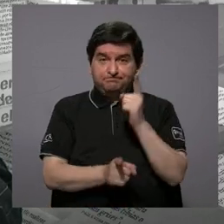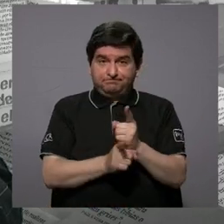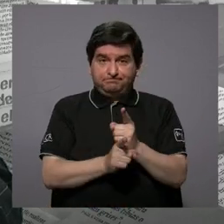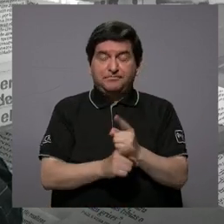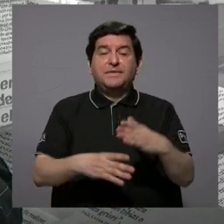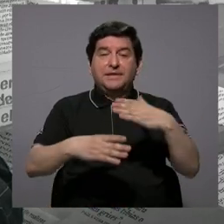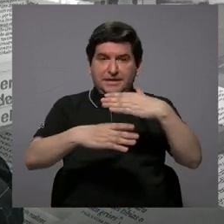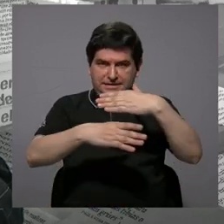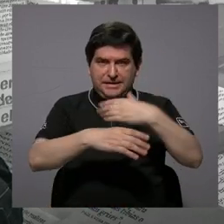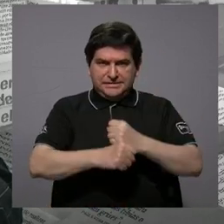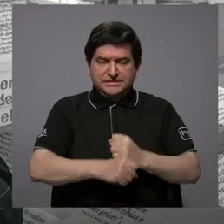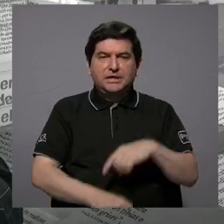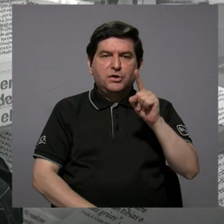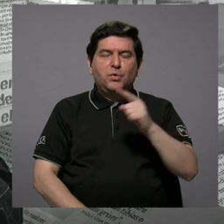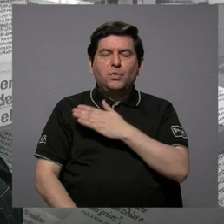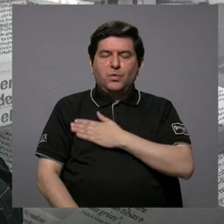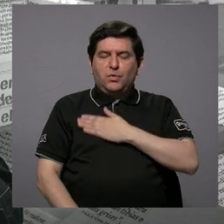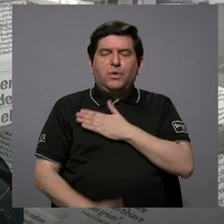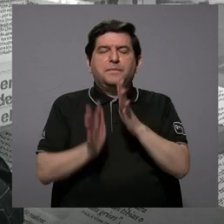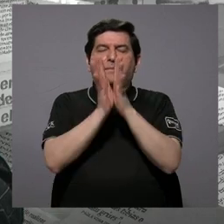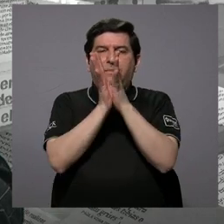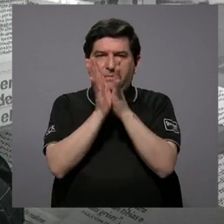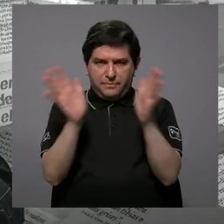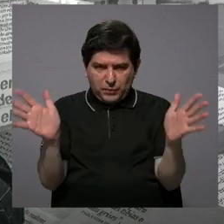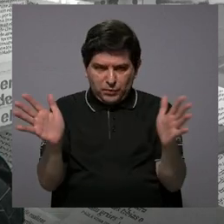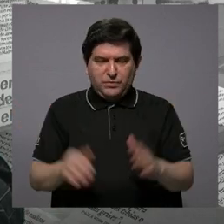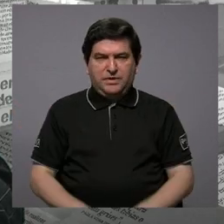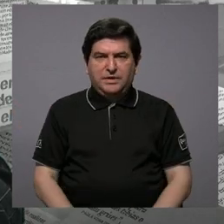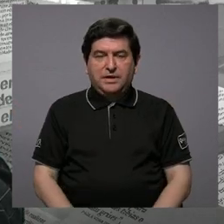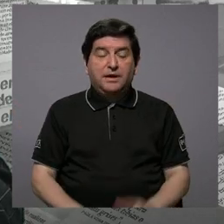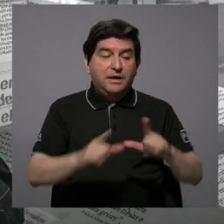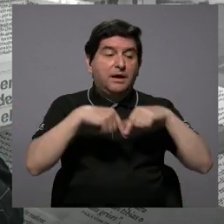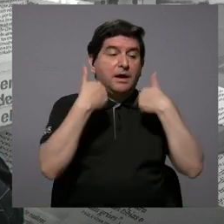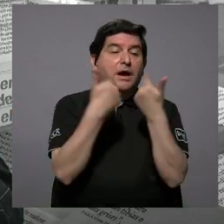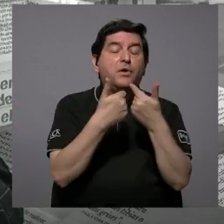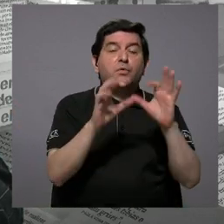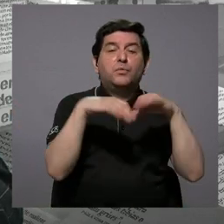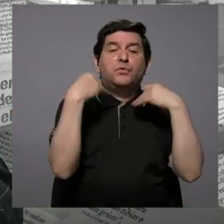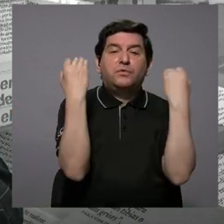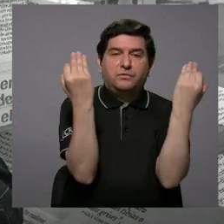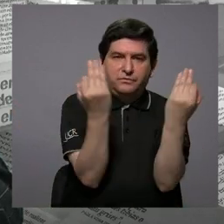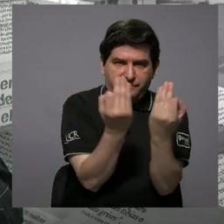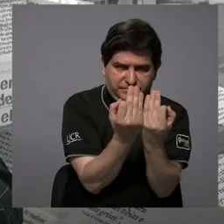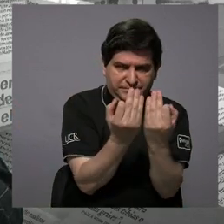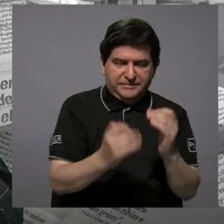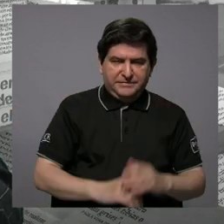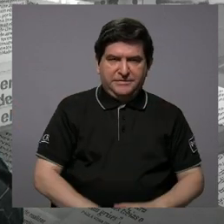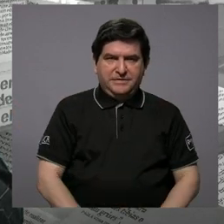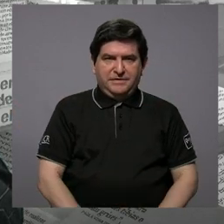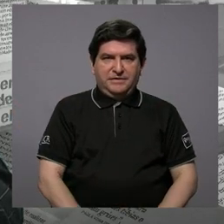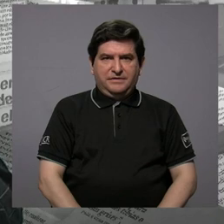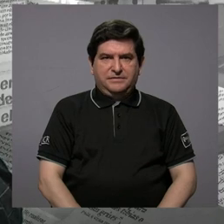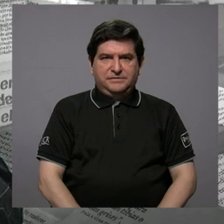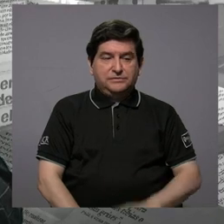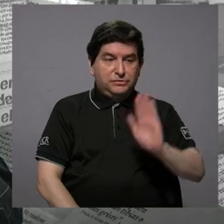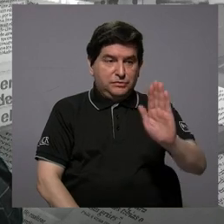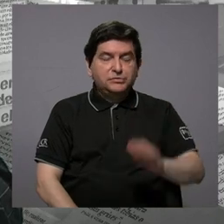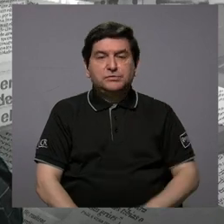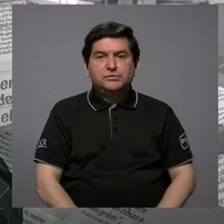realizó una disculpa pública a un grupo de familias cuyos